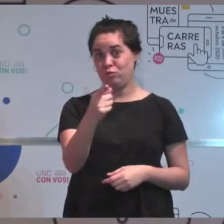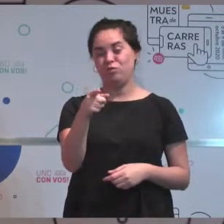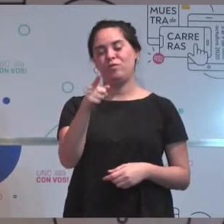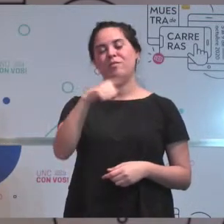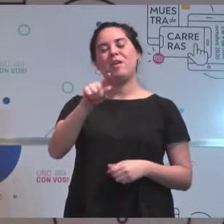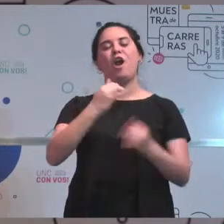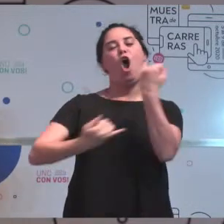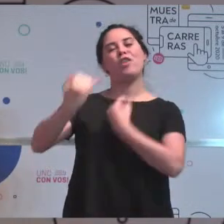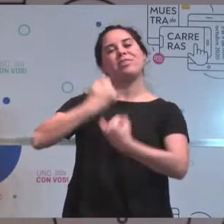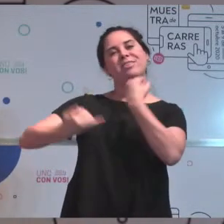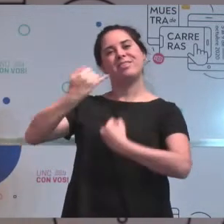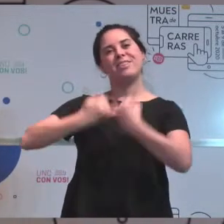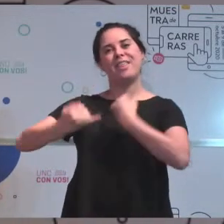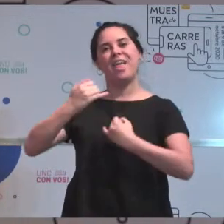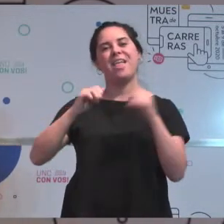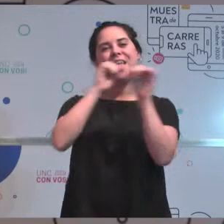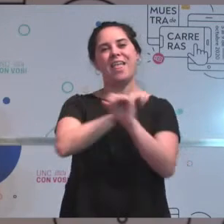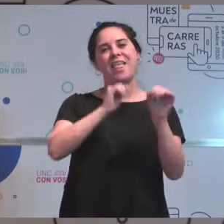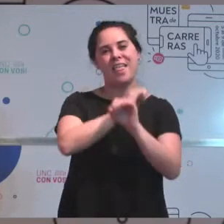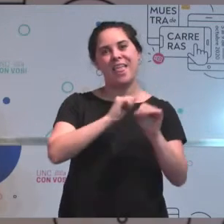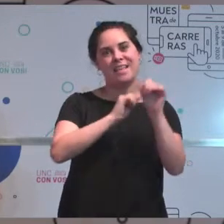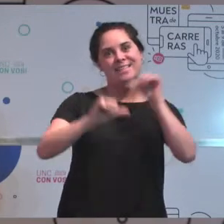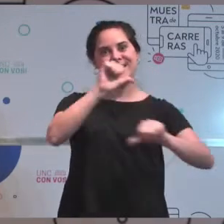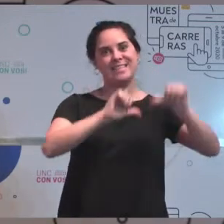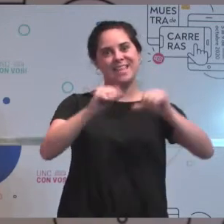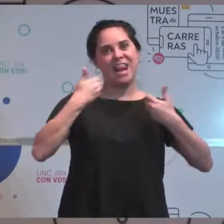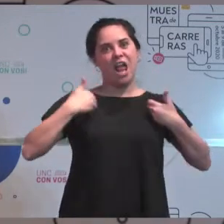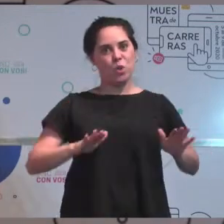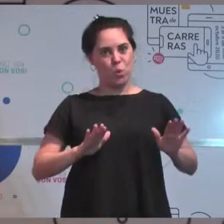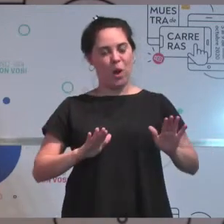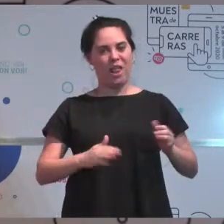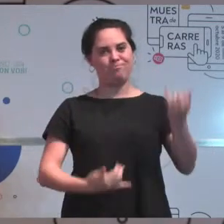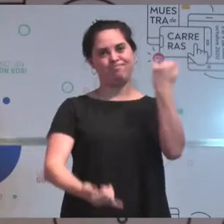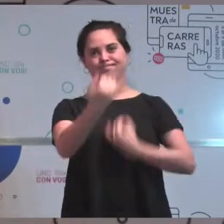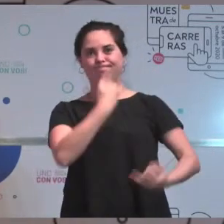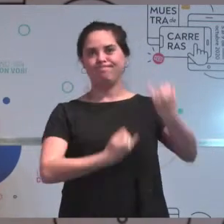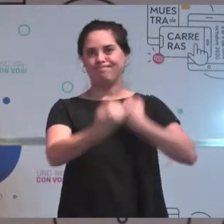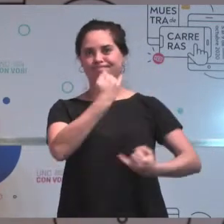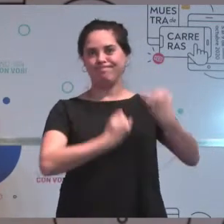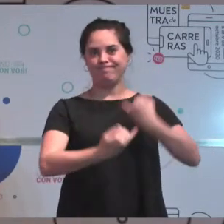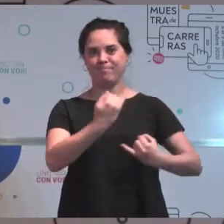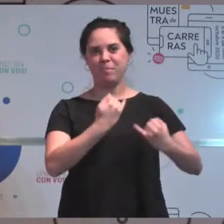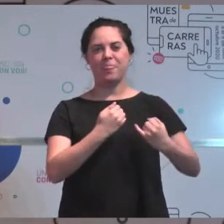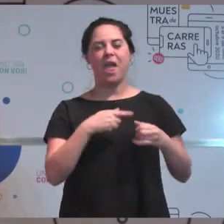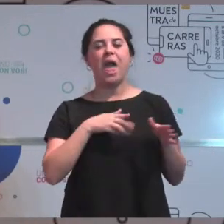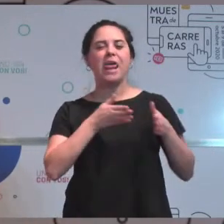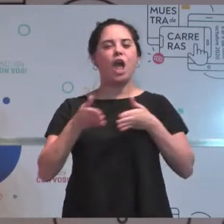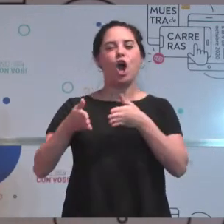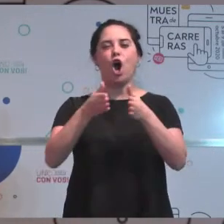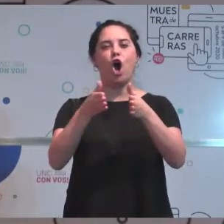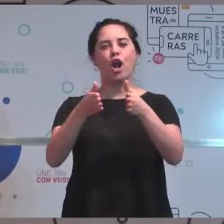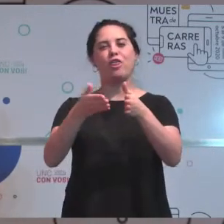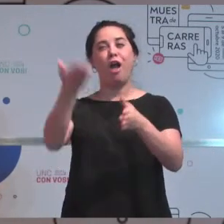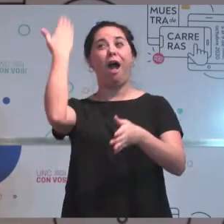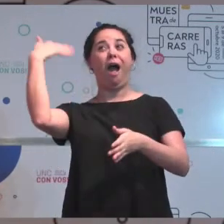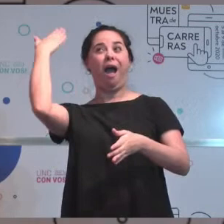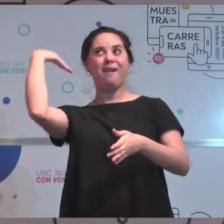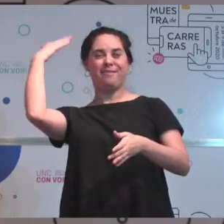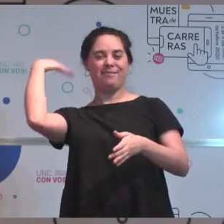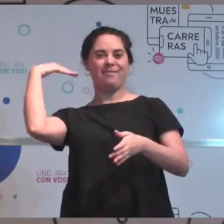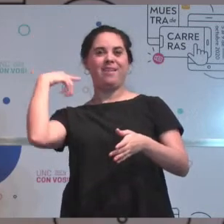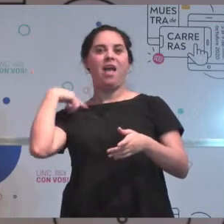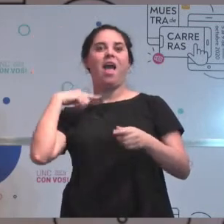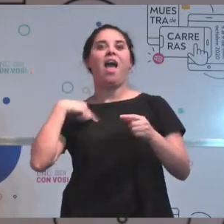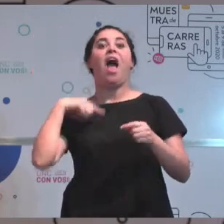Naturales. Nos van a acercar cuáles fueron sus recorridos iniciales en la carrera y en sus trayectorias profesionales